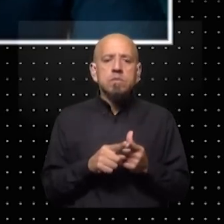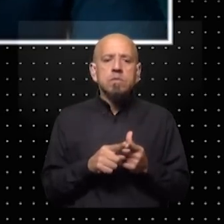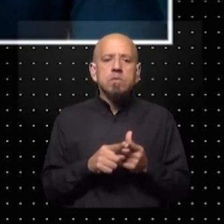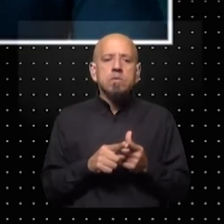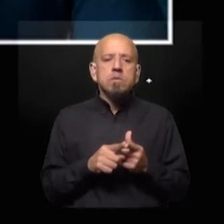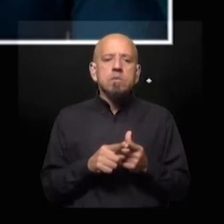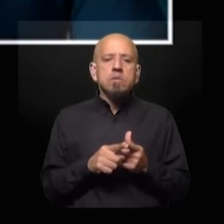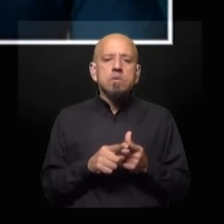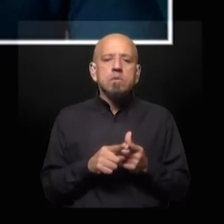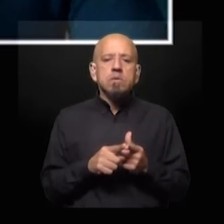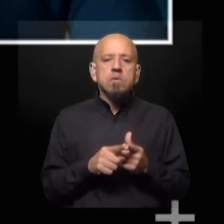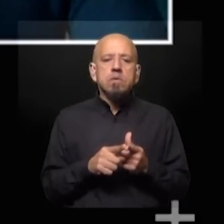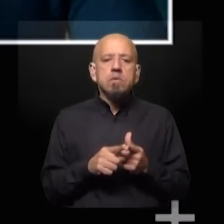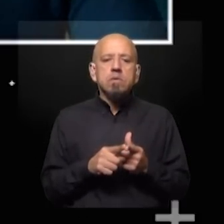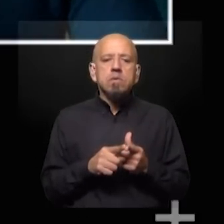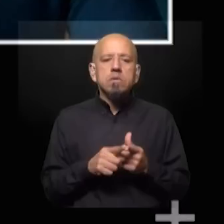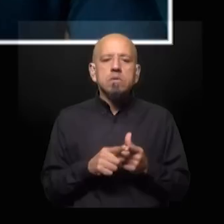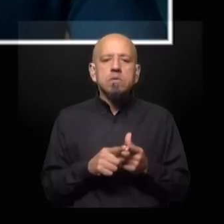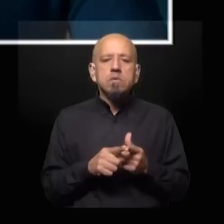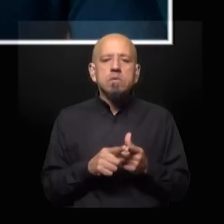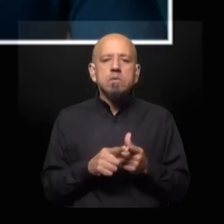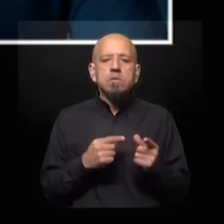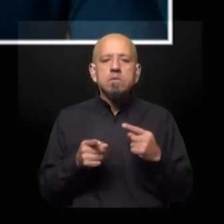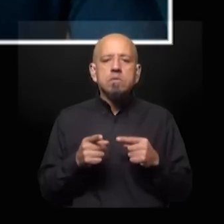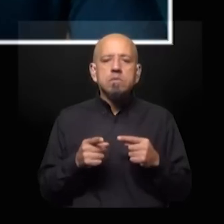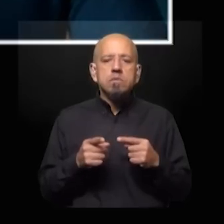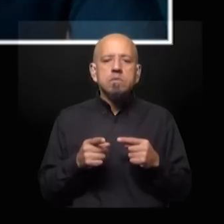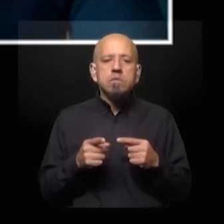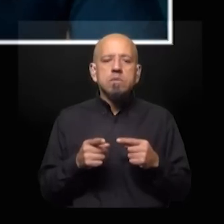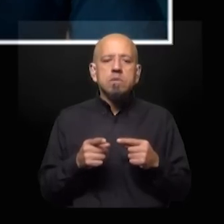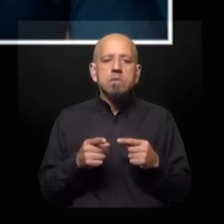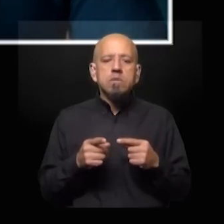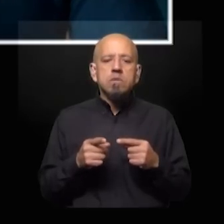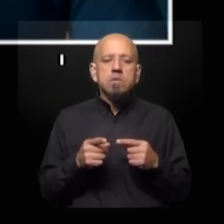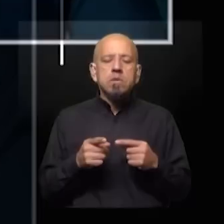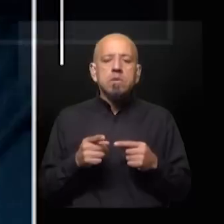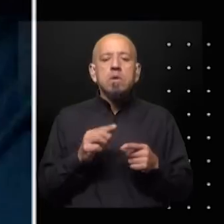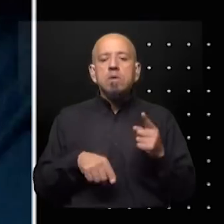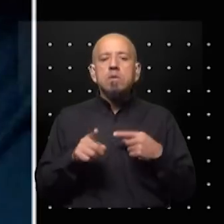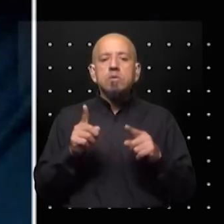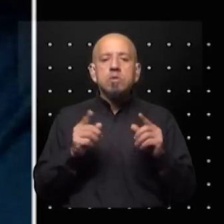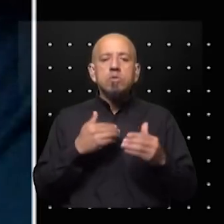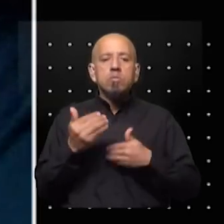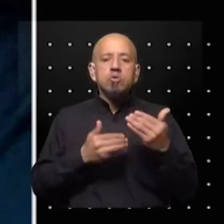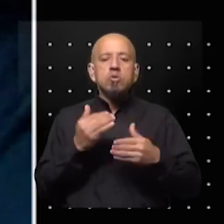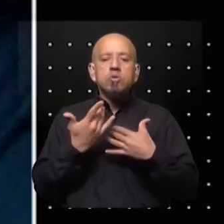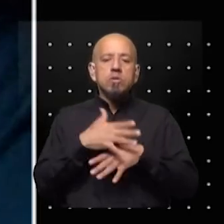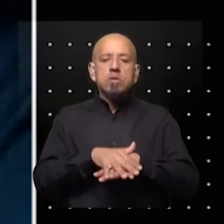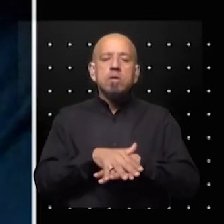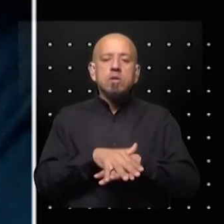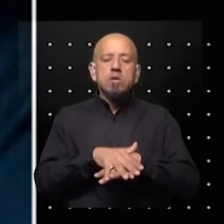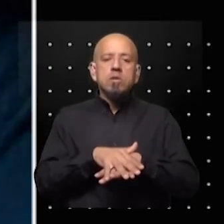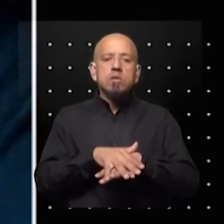Álvaro antes, digamos en sus comentarios sobre, pues elogiosos de alguna manera sobre el proceso de integración, sobre algunos de